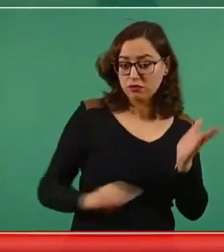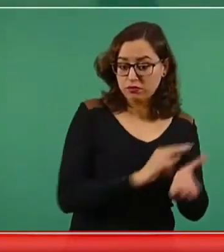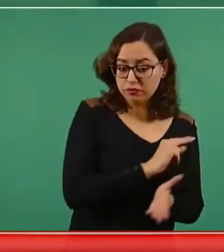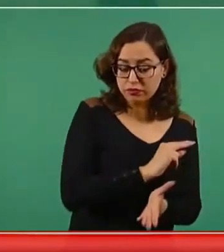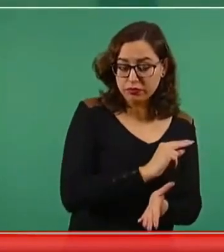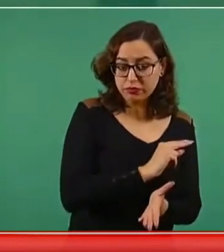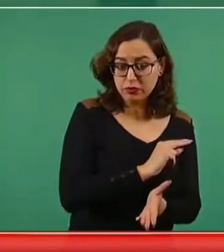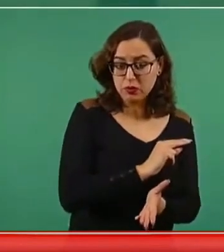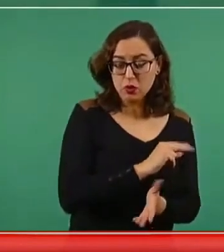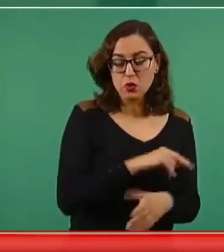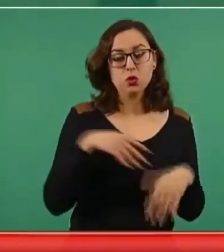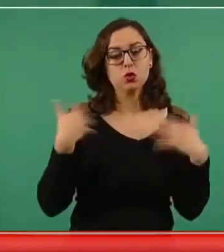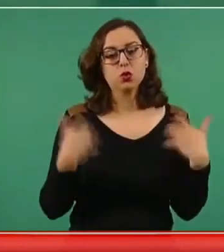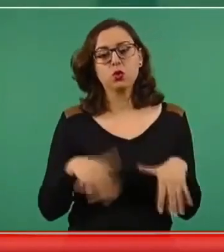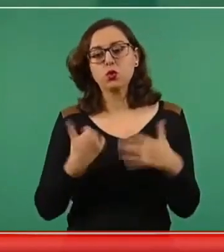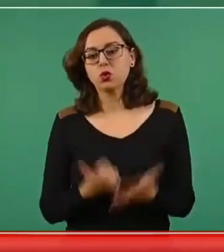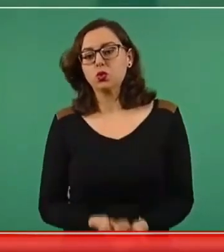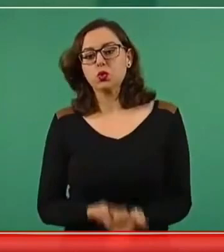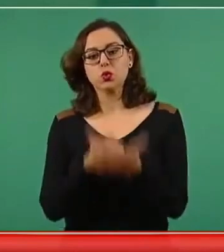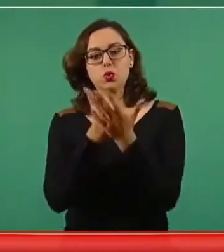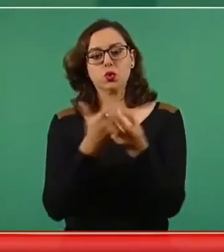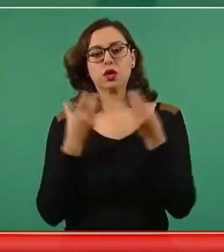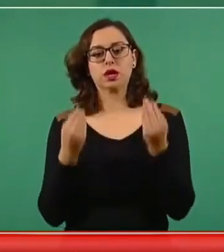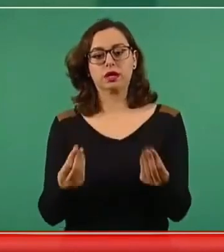nos está ayudando mucho.